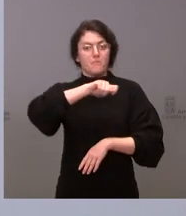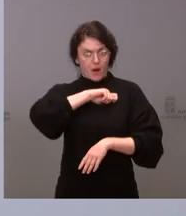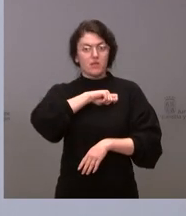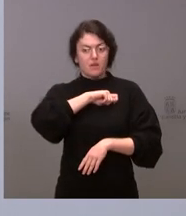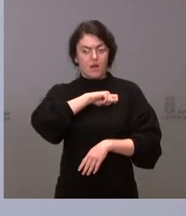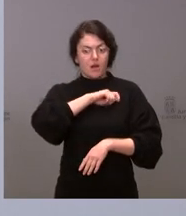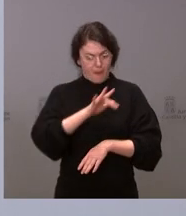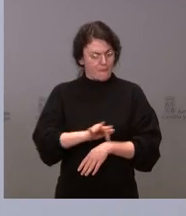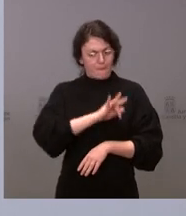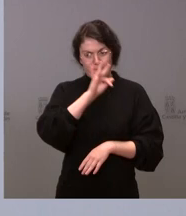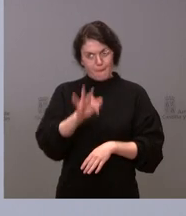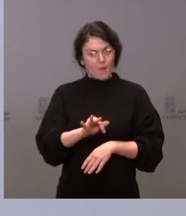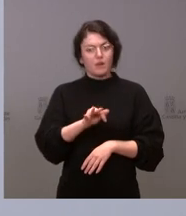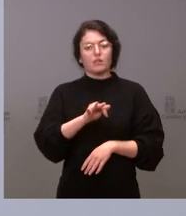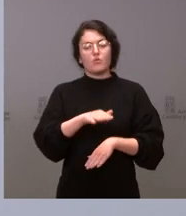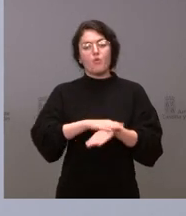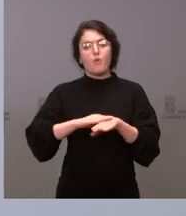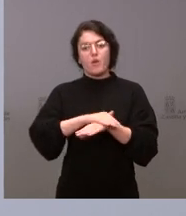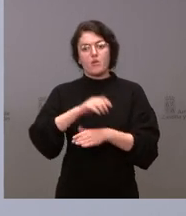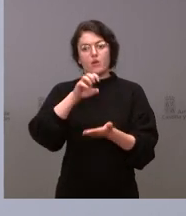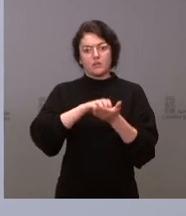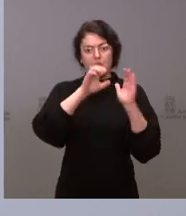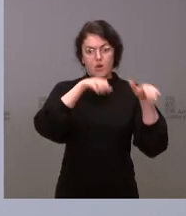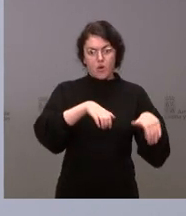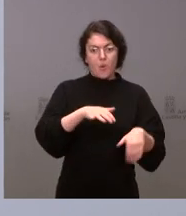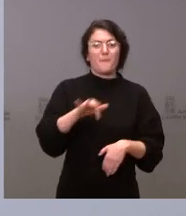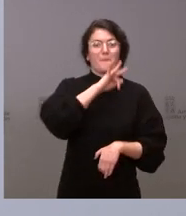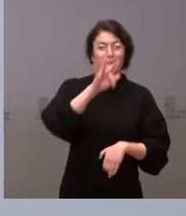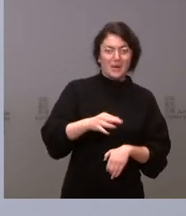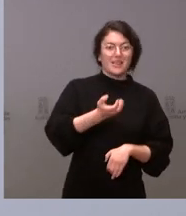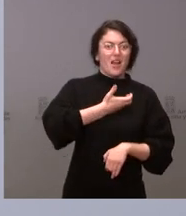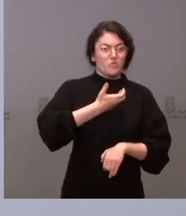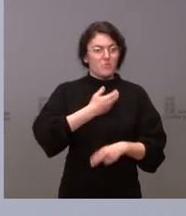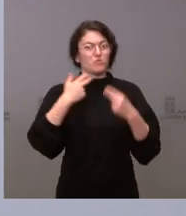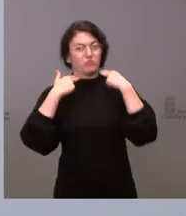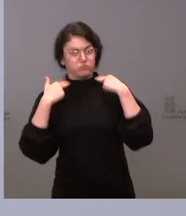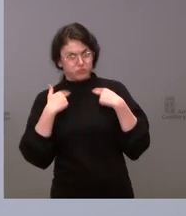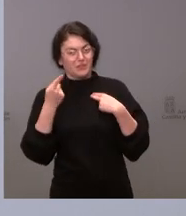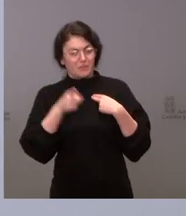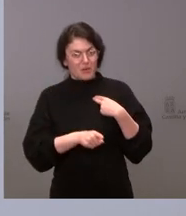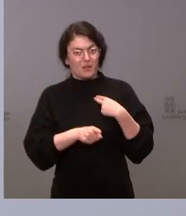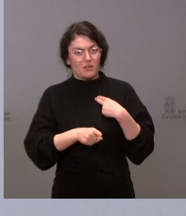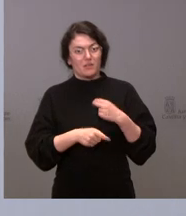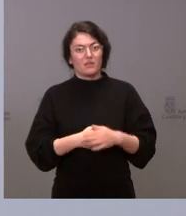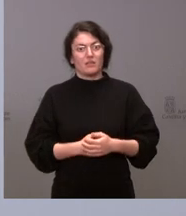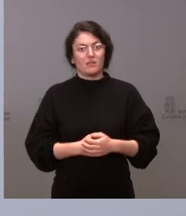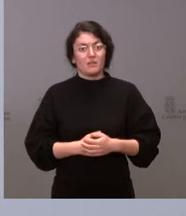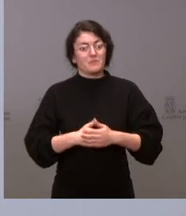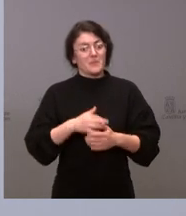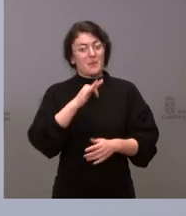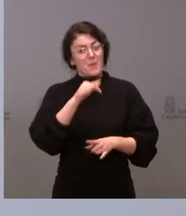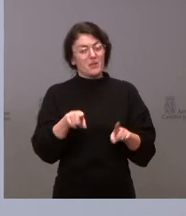el Gobierno de Castilla y León y las corporaciones locales, y debe ser también una de las principales